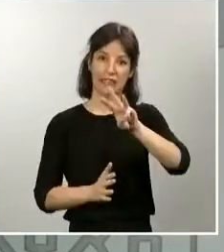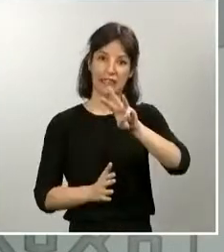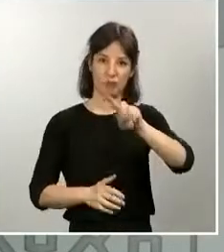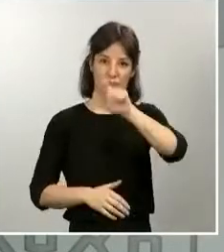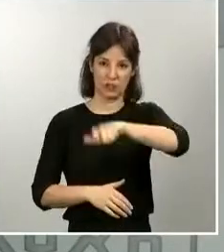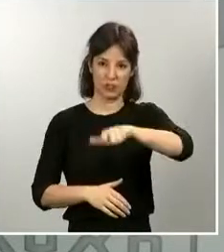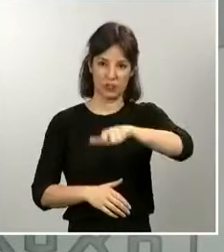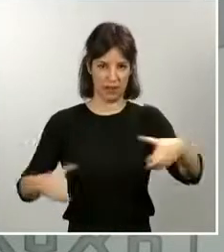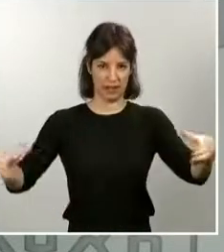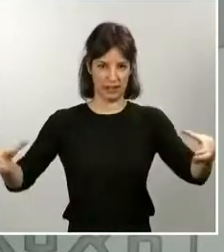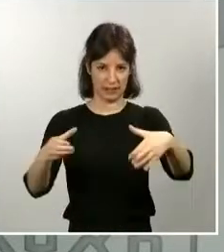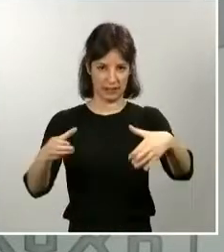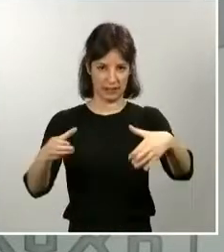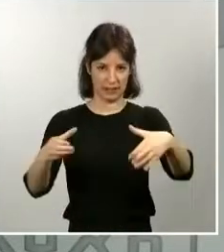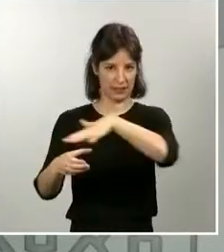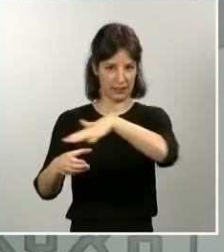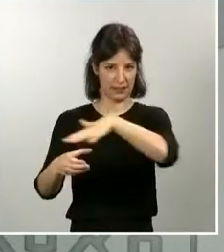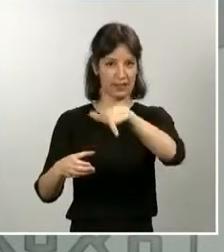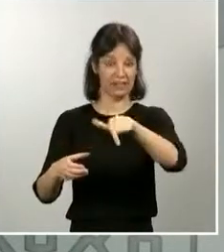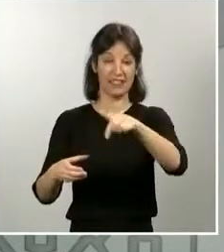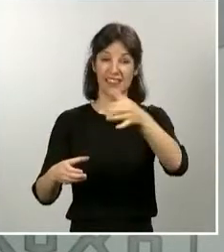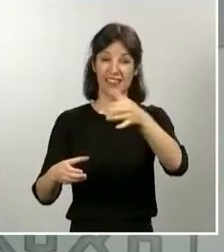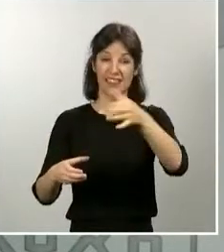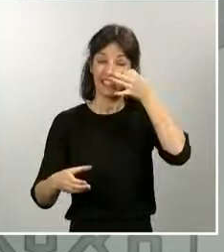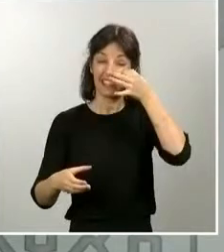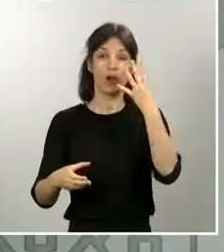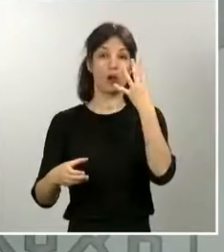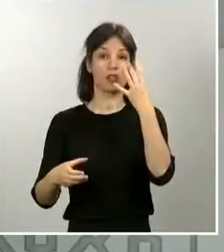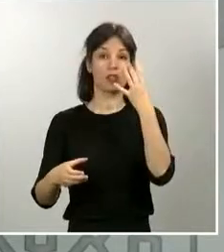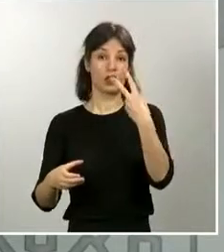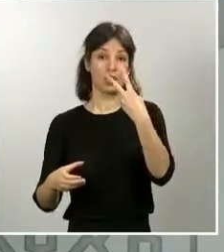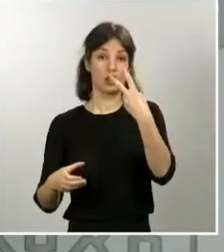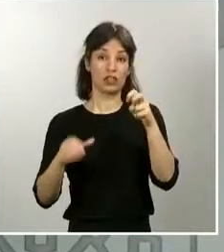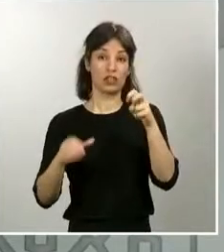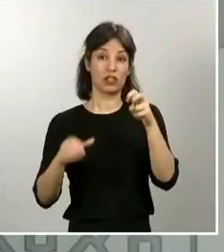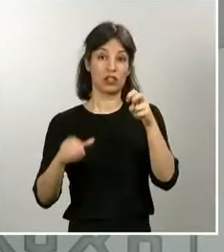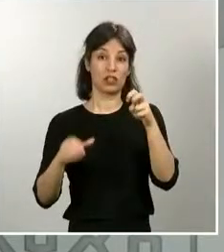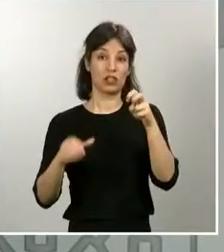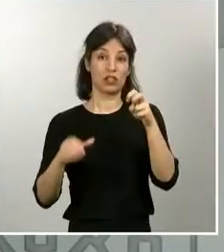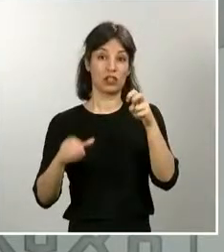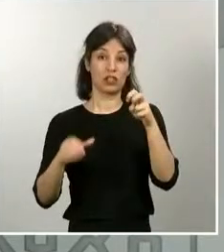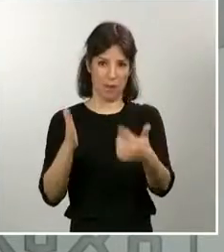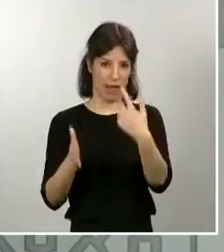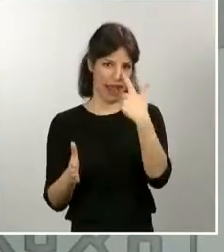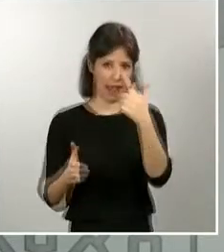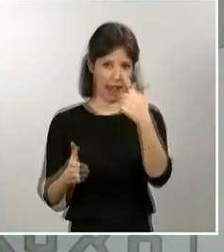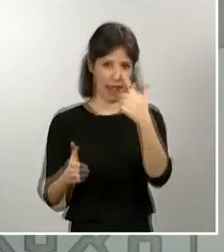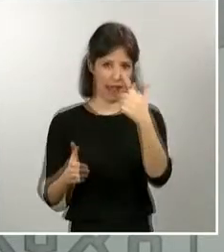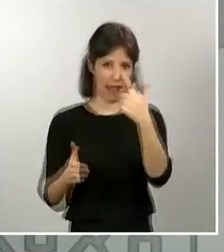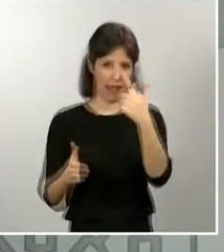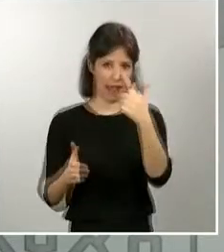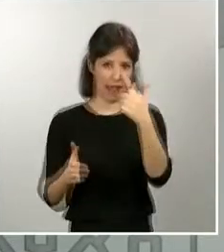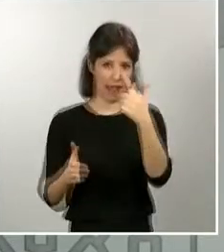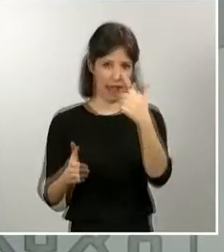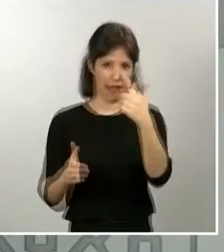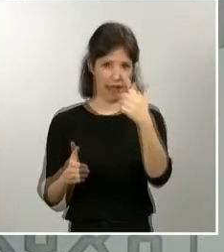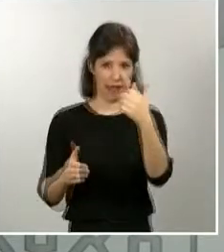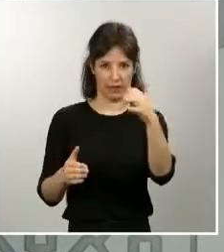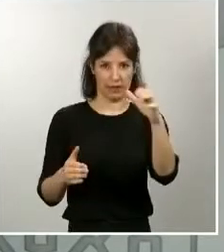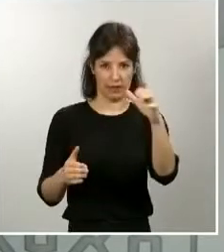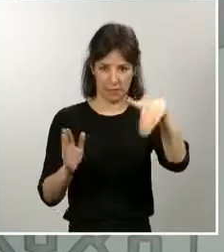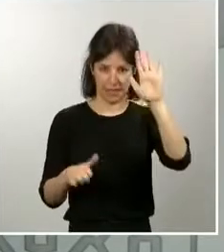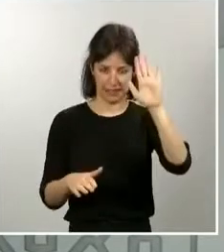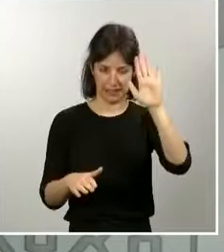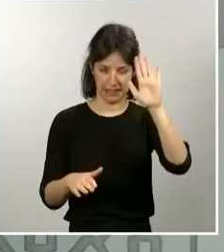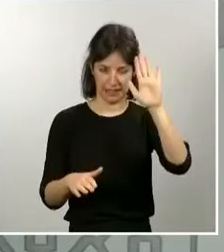supone 4.273 casos nuevos respecto al día de ayer. En base a estas cifras, el incremento en el